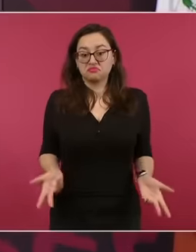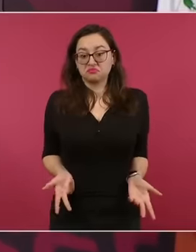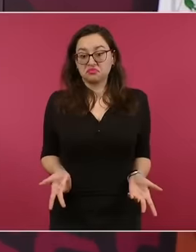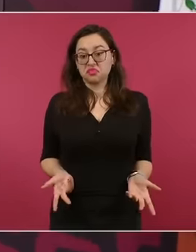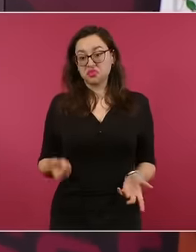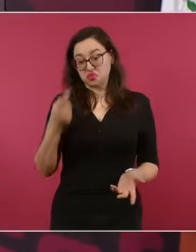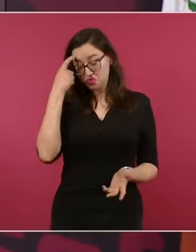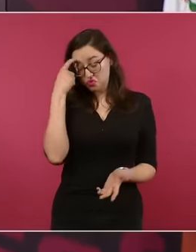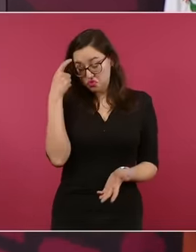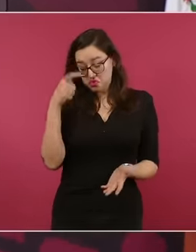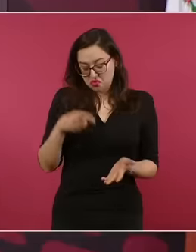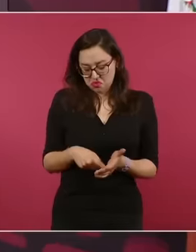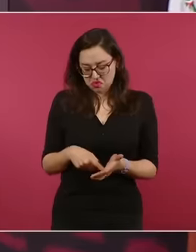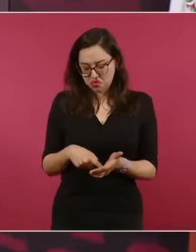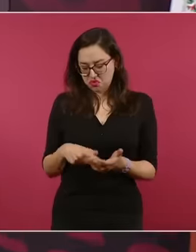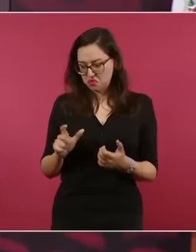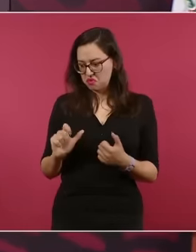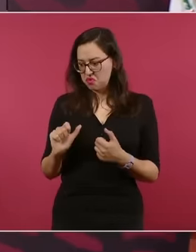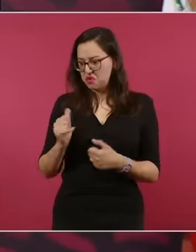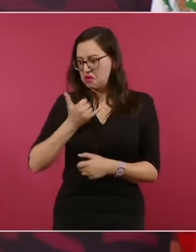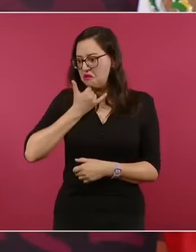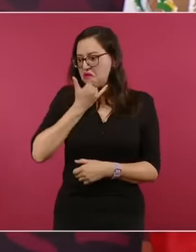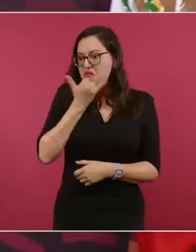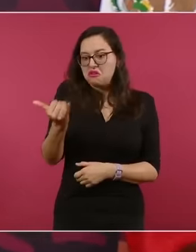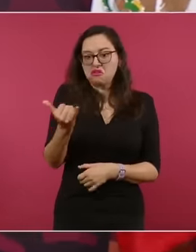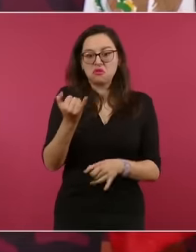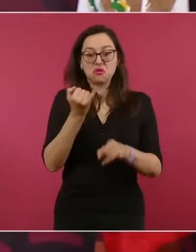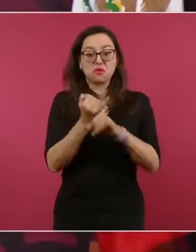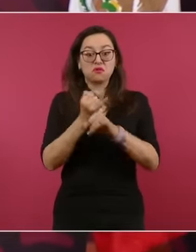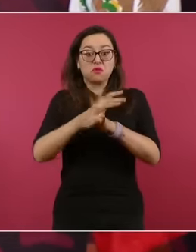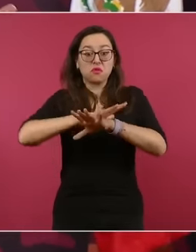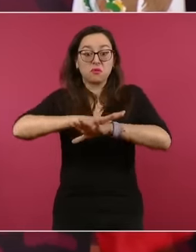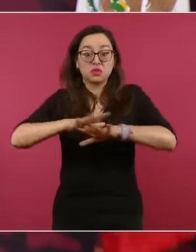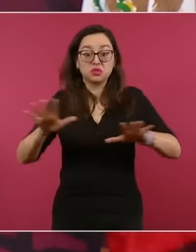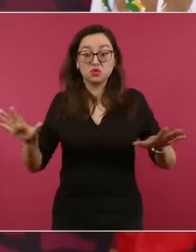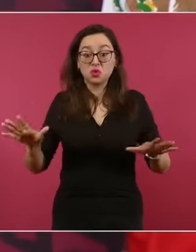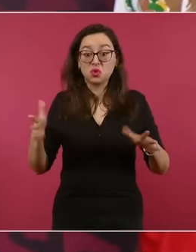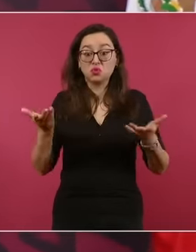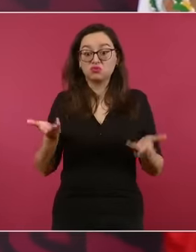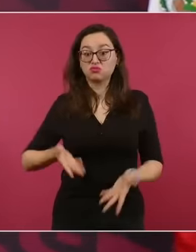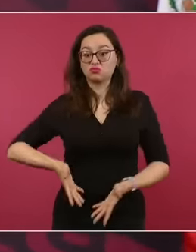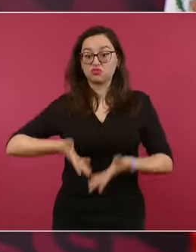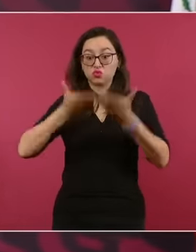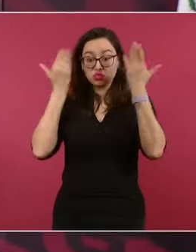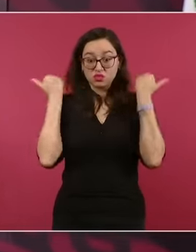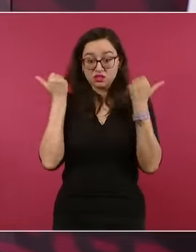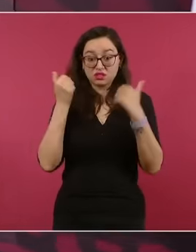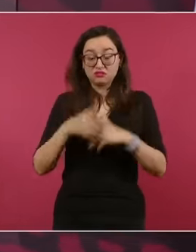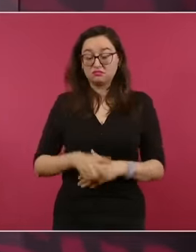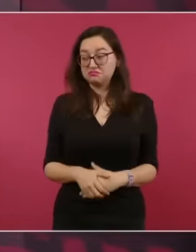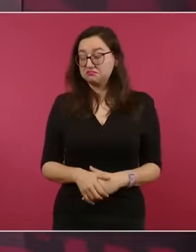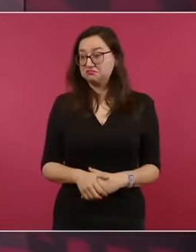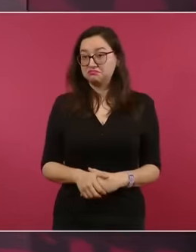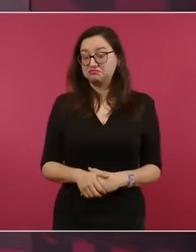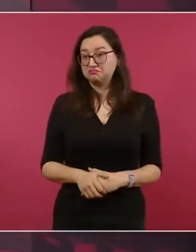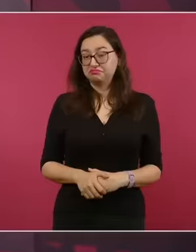No sé qué le dijeron al presidente y quién,